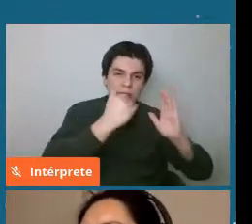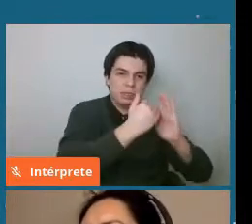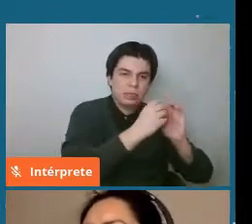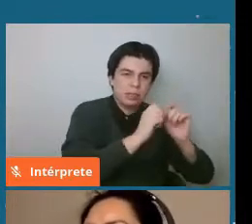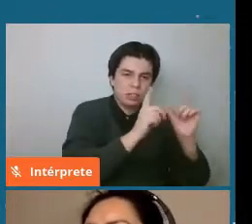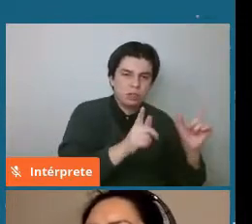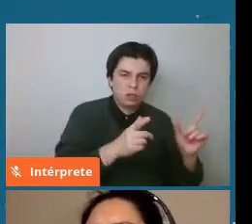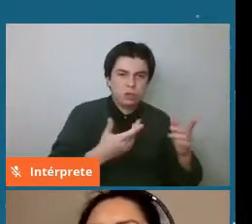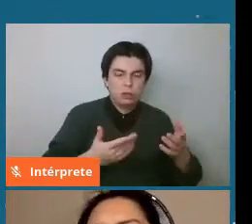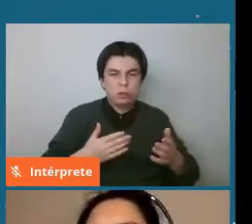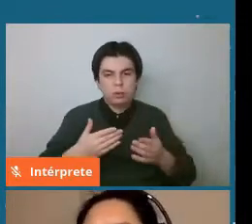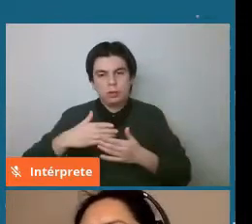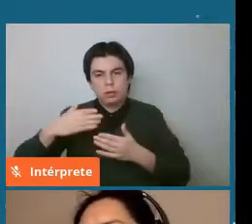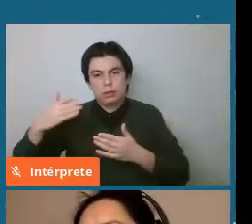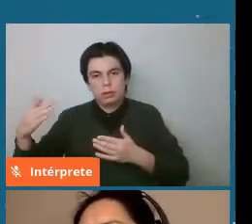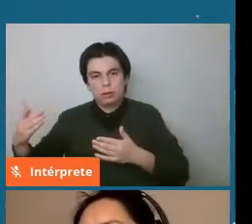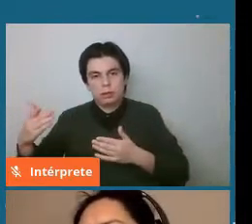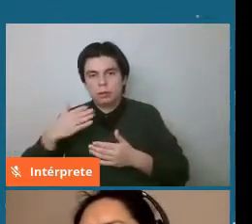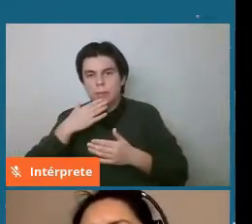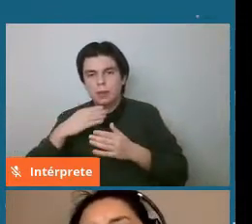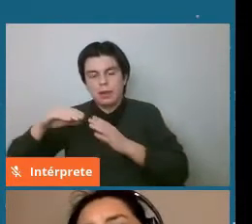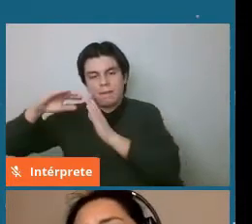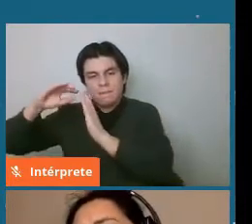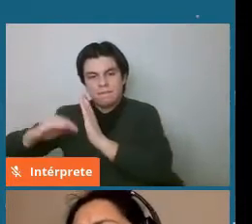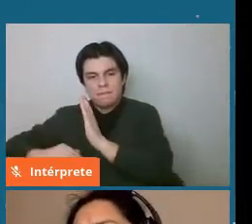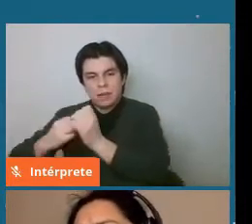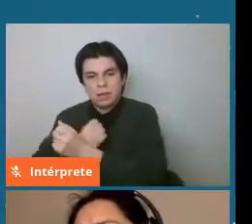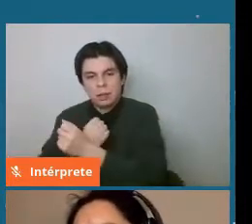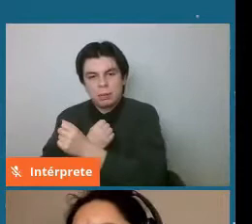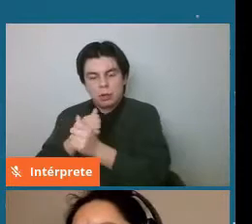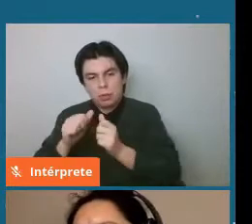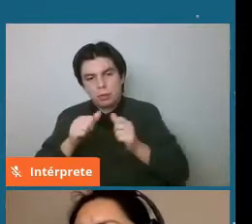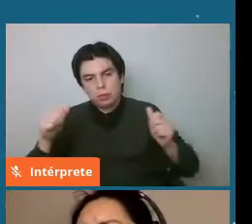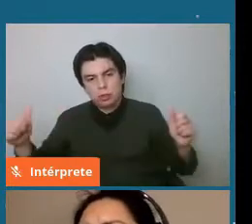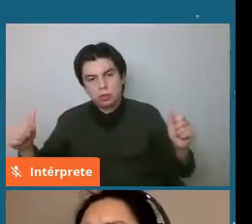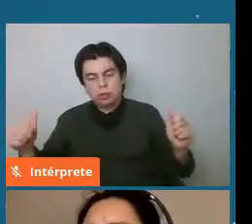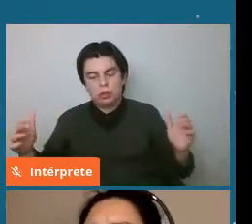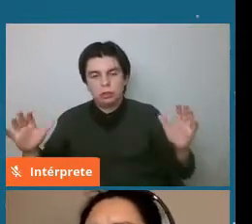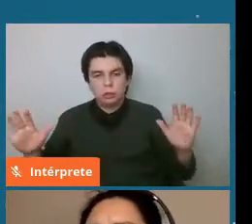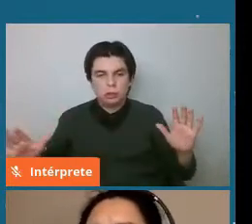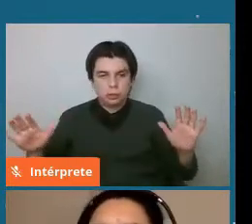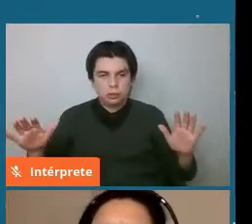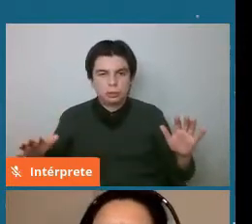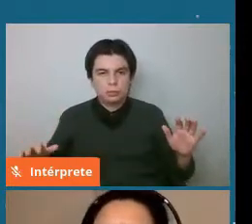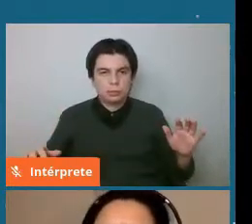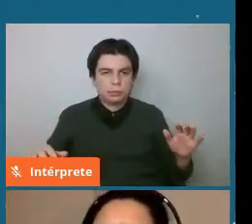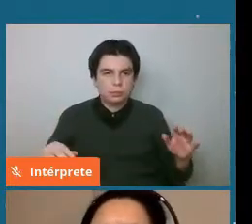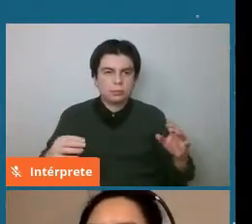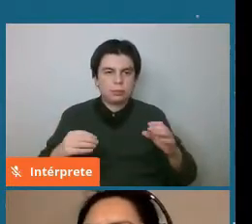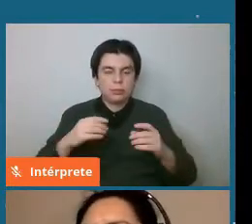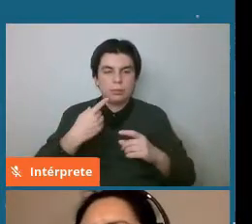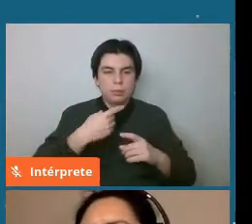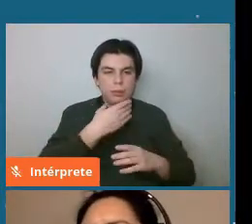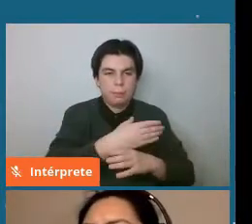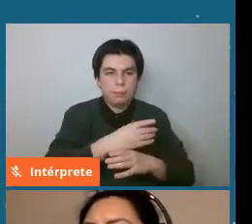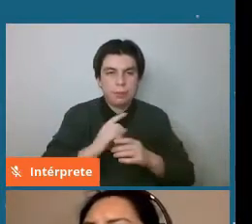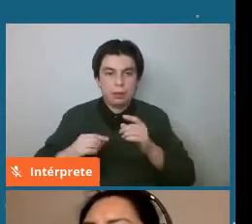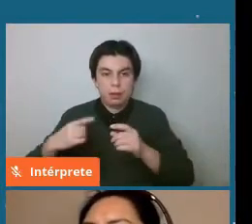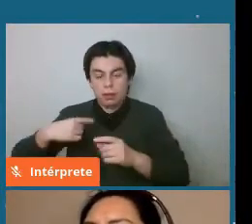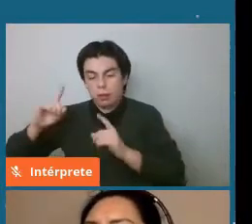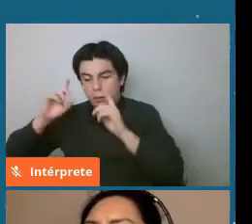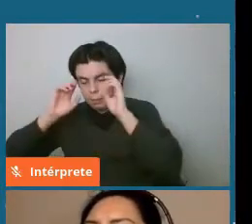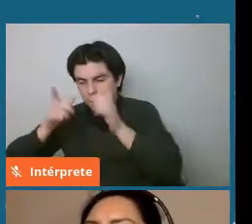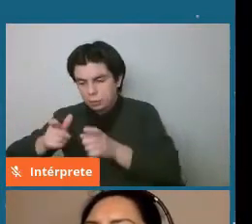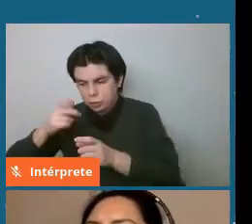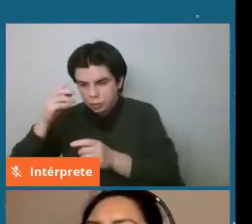con composiciones más estables a bajas temperaturas los que están más alejados del sol eso significa materiales para los que son geólogos que me puedan